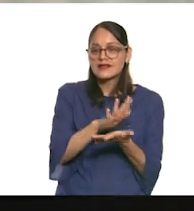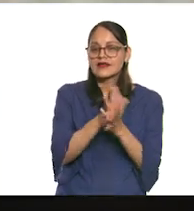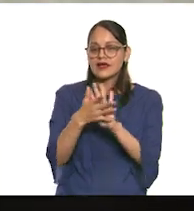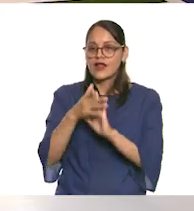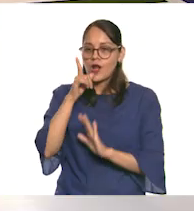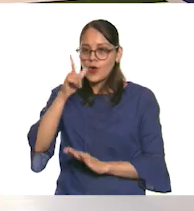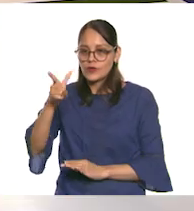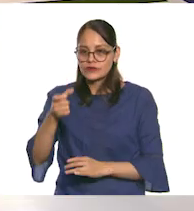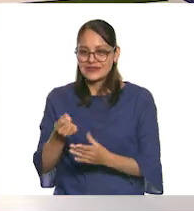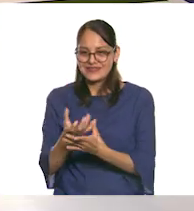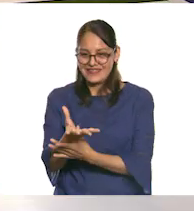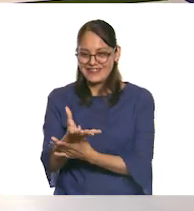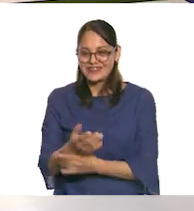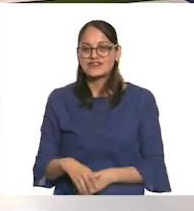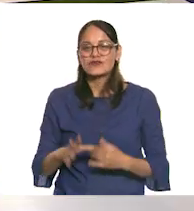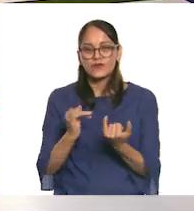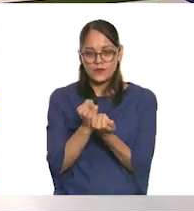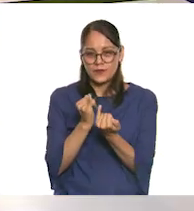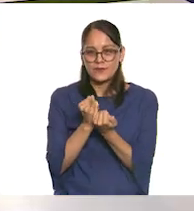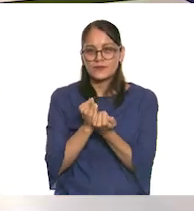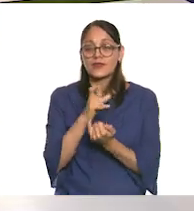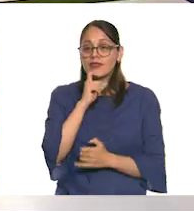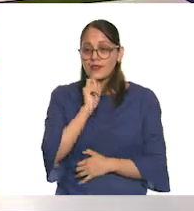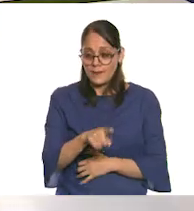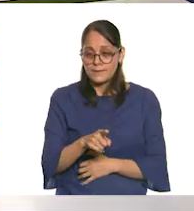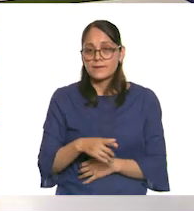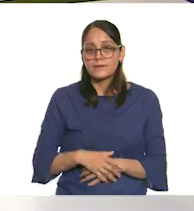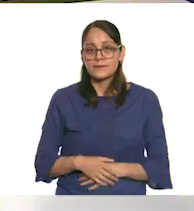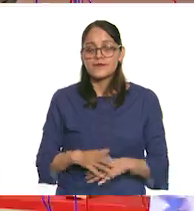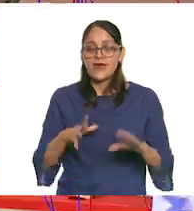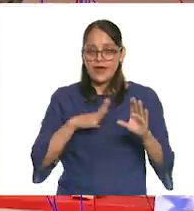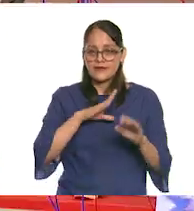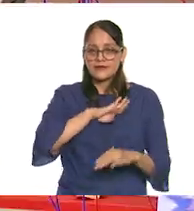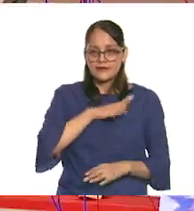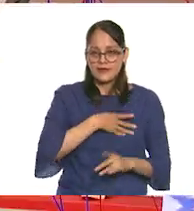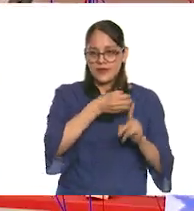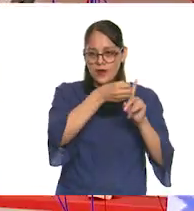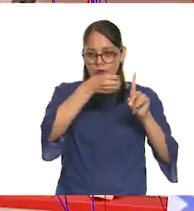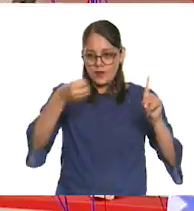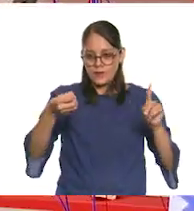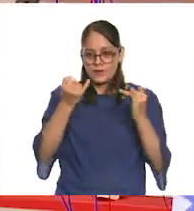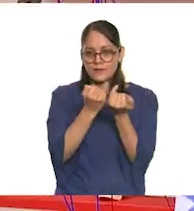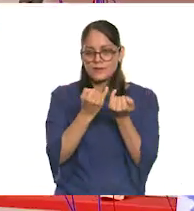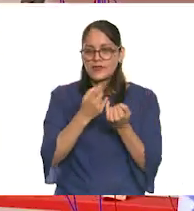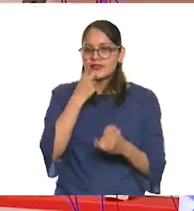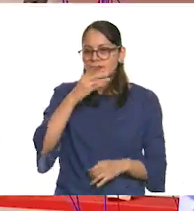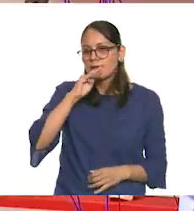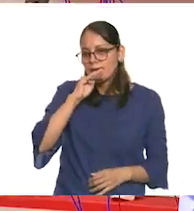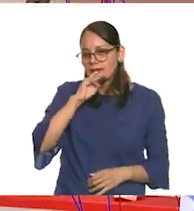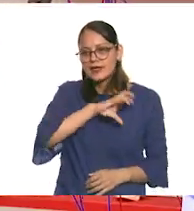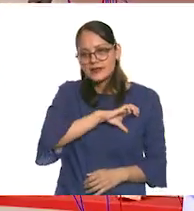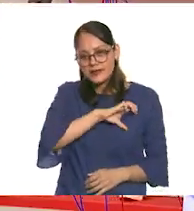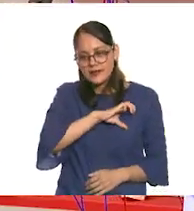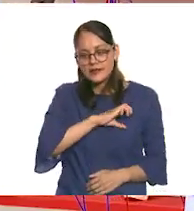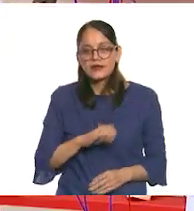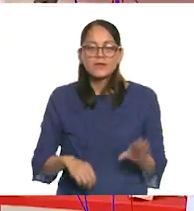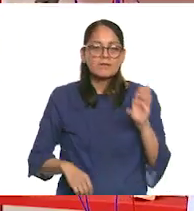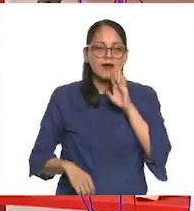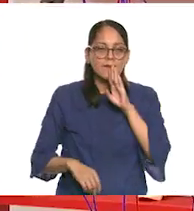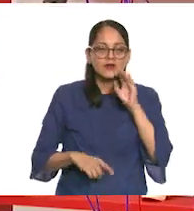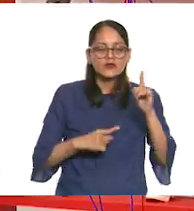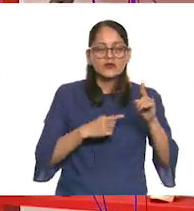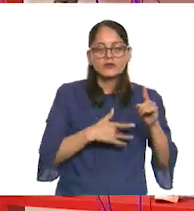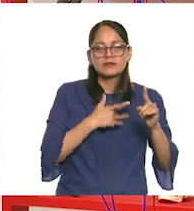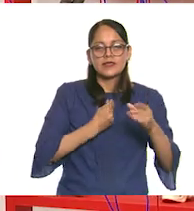eso. El alumbramiento, dar También tenemos por acá sus frases. Dice, mamá, te quiero mucho, mamá, tú me